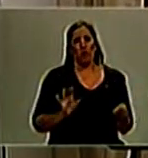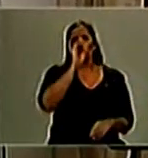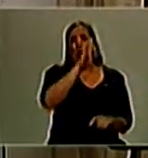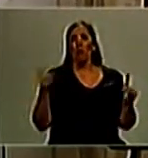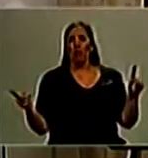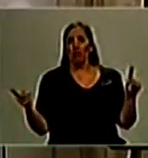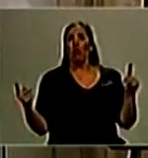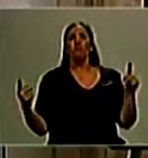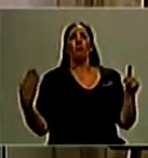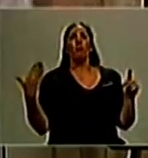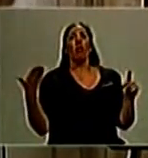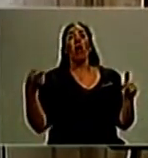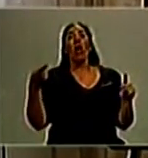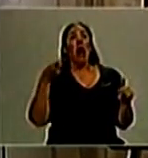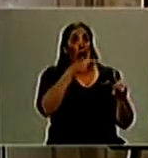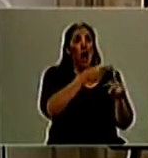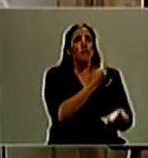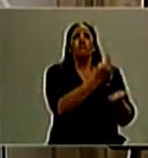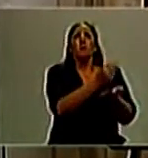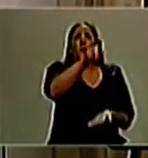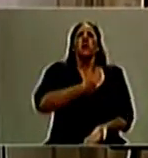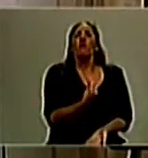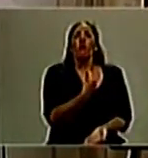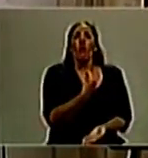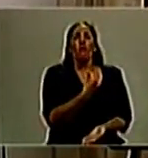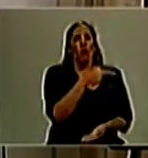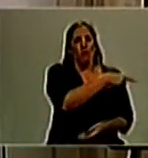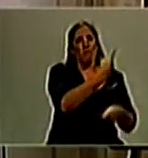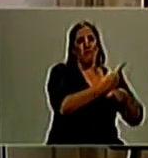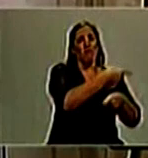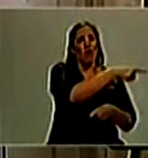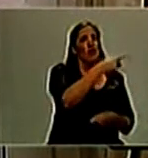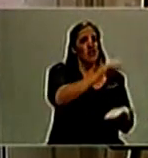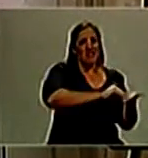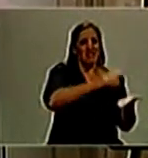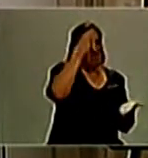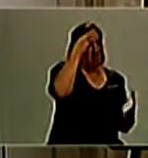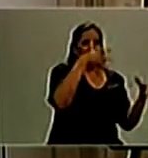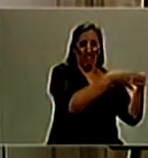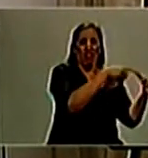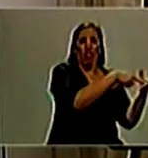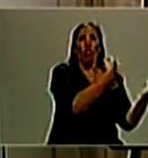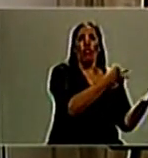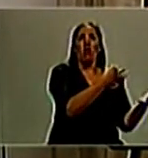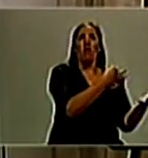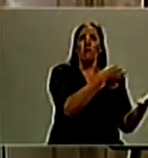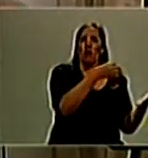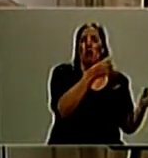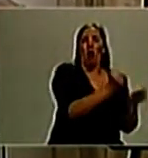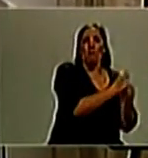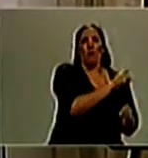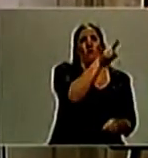acuerdo del Senado. Al mismo tiempo también, de clasificar la información, como les dije,